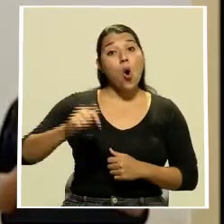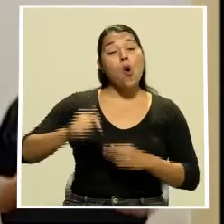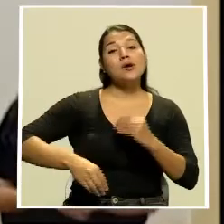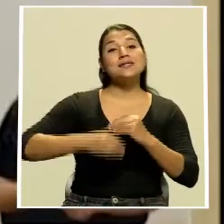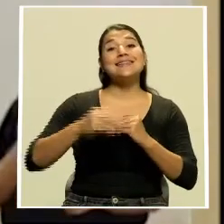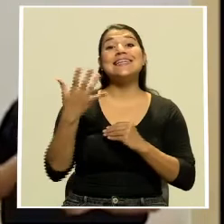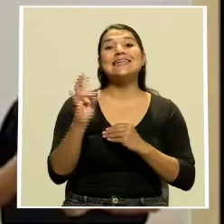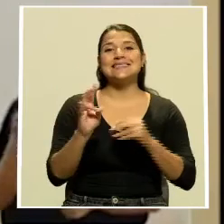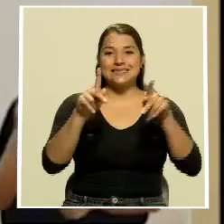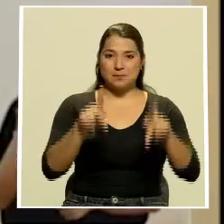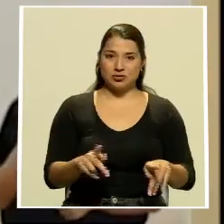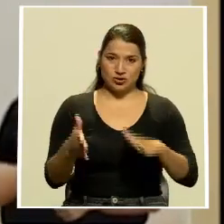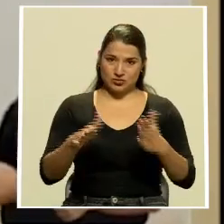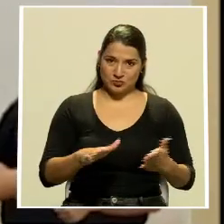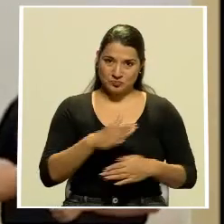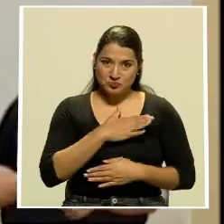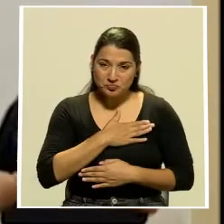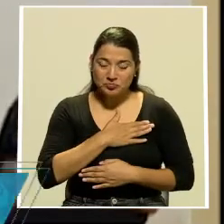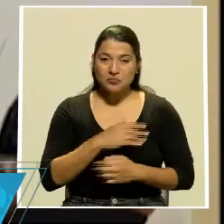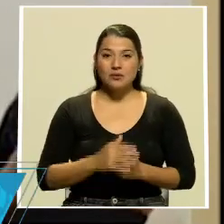17 lamentables fallecimientos,